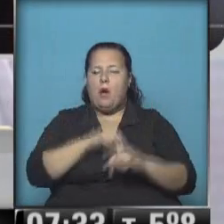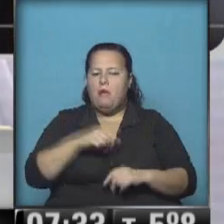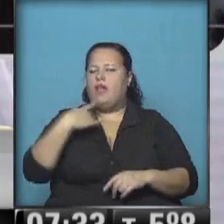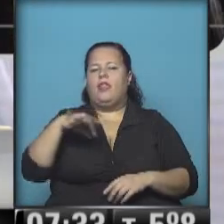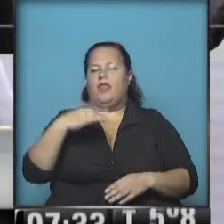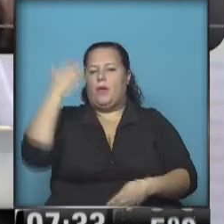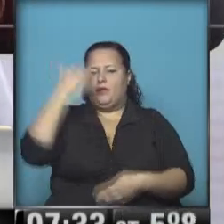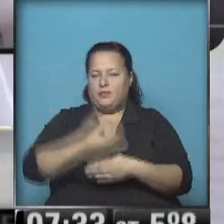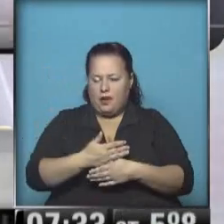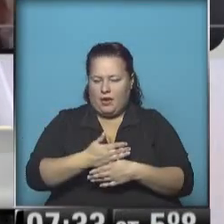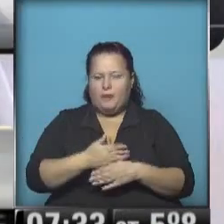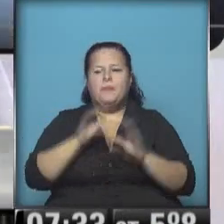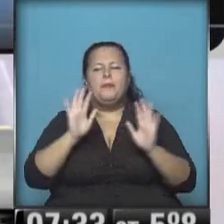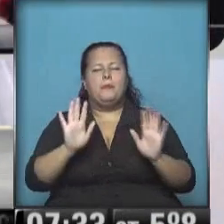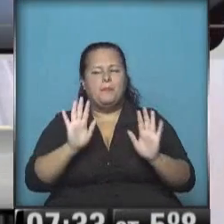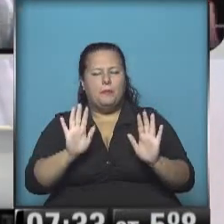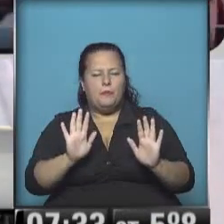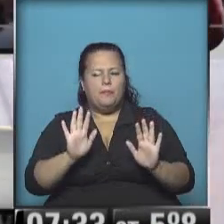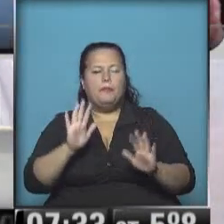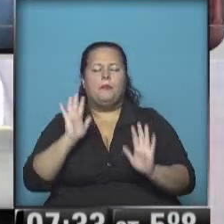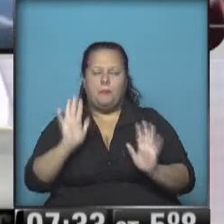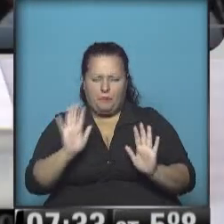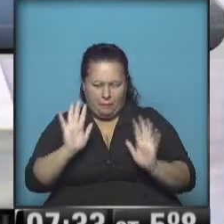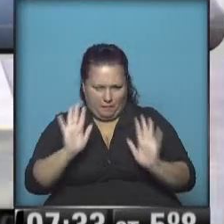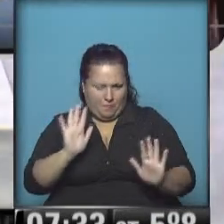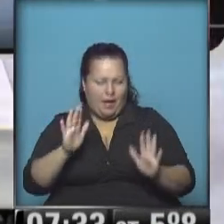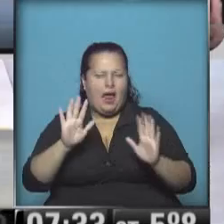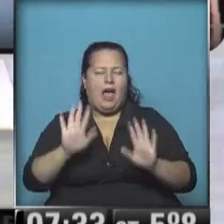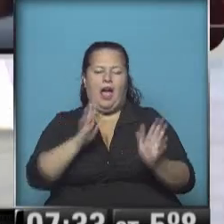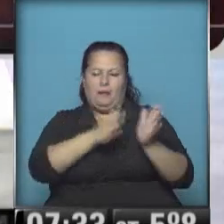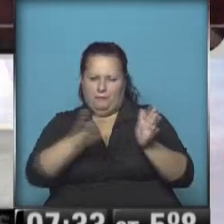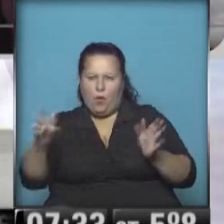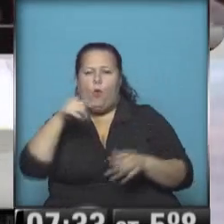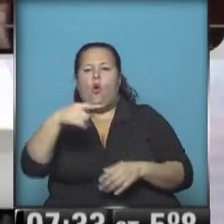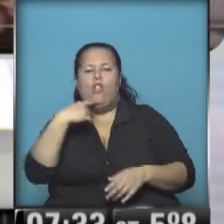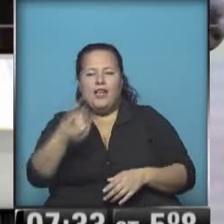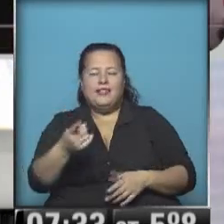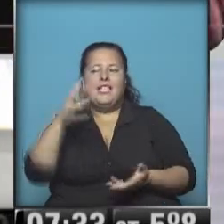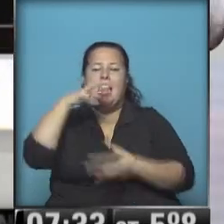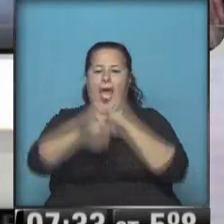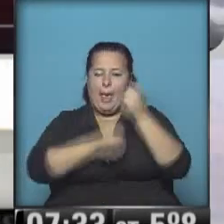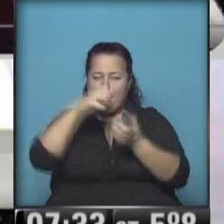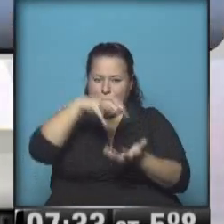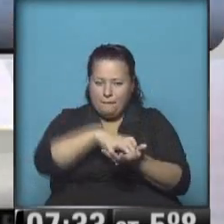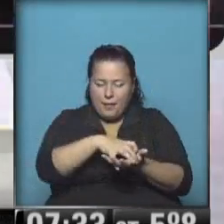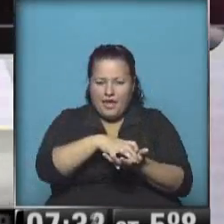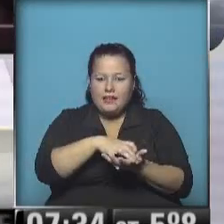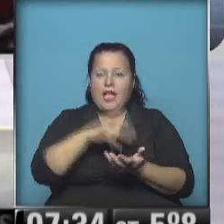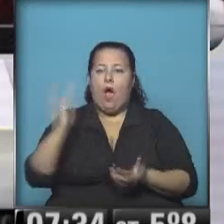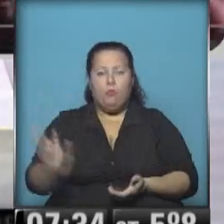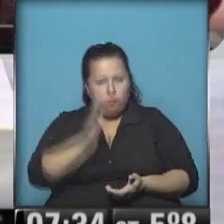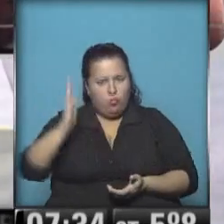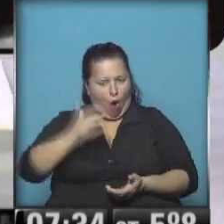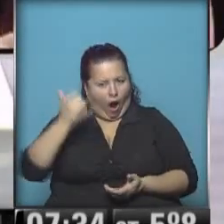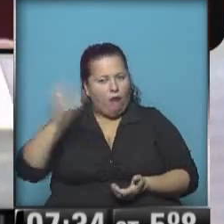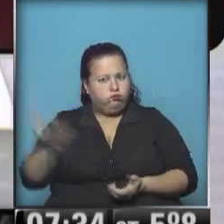tiene que cerrar. A ver, Mauricio, ver, a ver, para poder ordenar, usted dice que la planta es productiva,